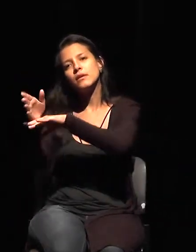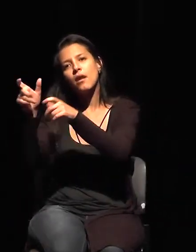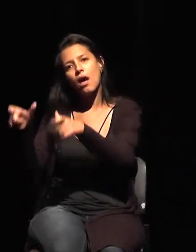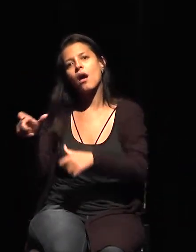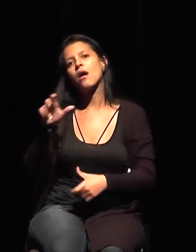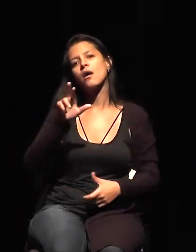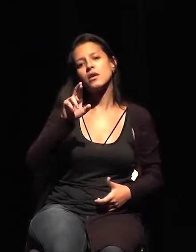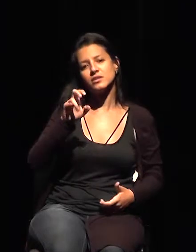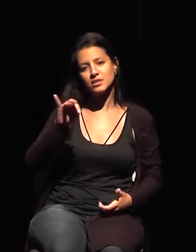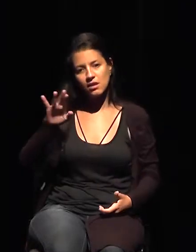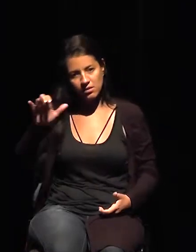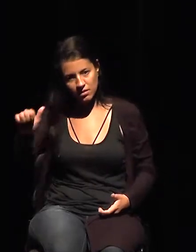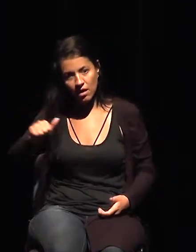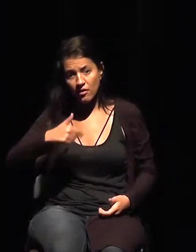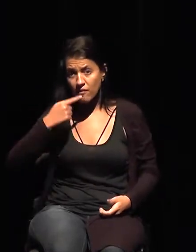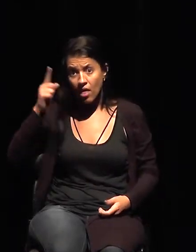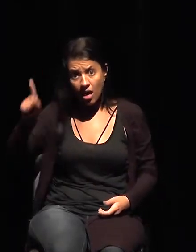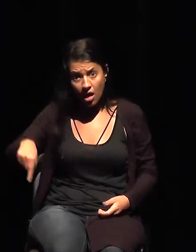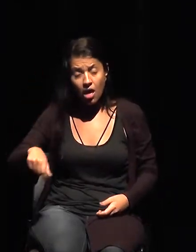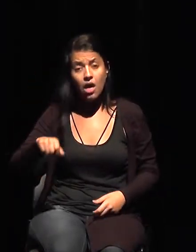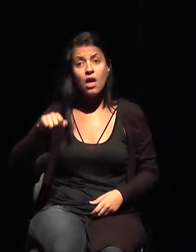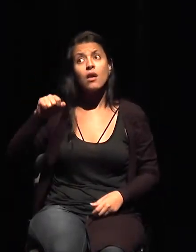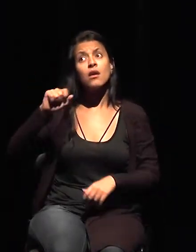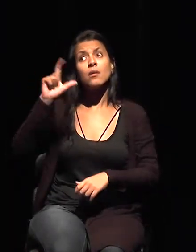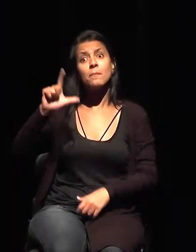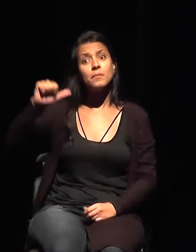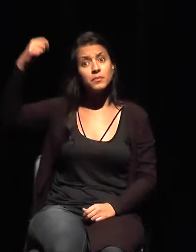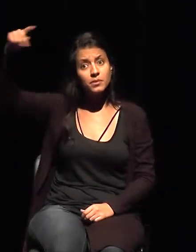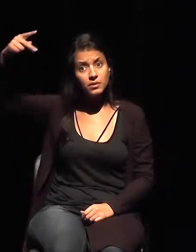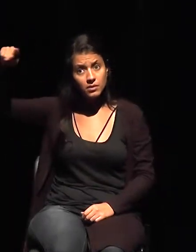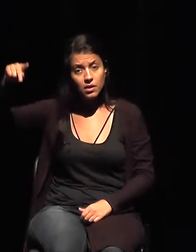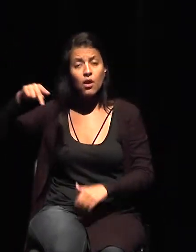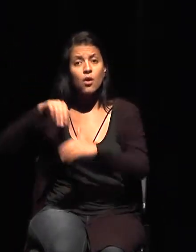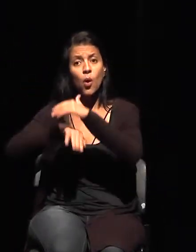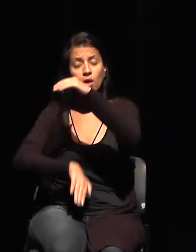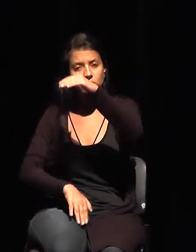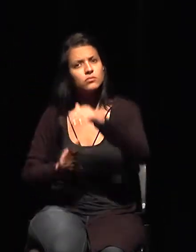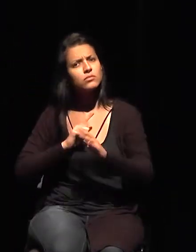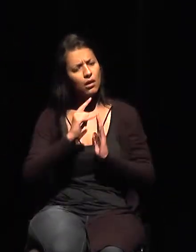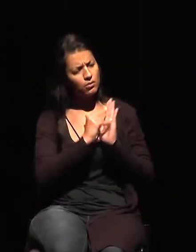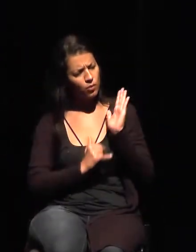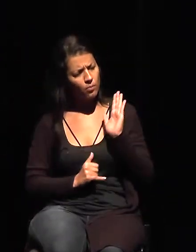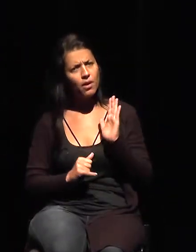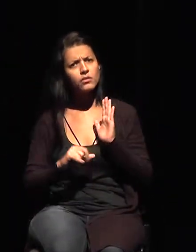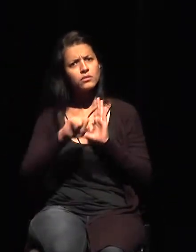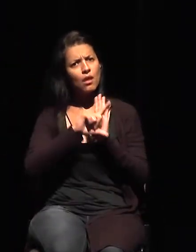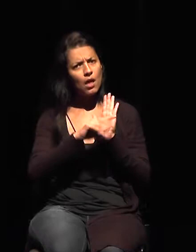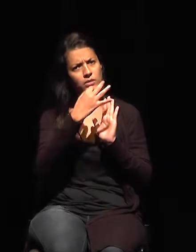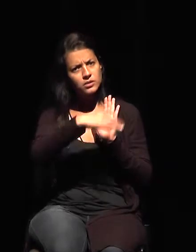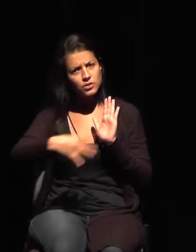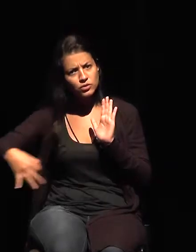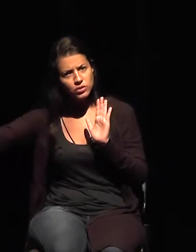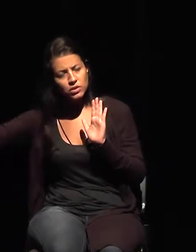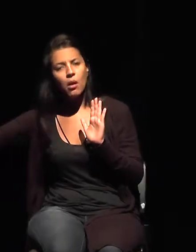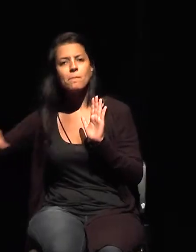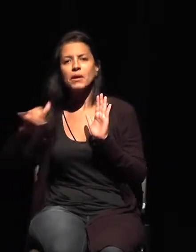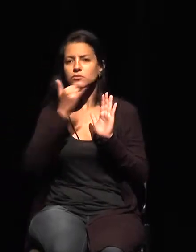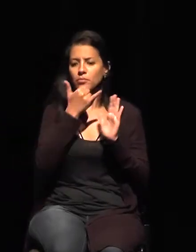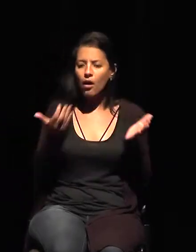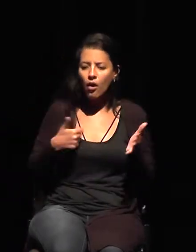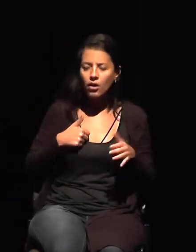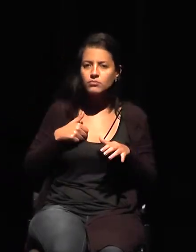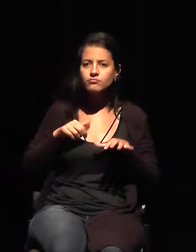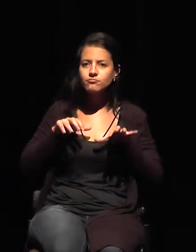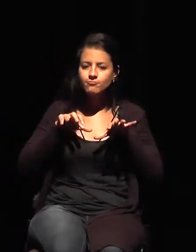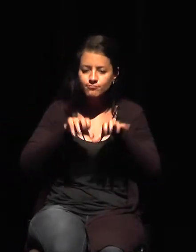Una colección extranjera que llegó con toda la documentación y ahora está incautada y se quedó